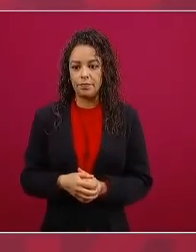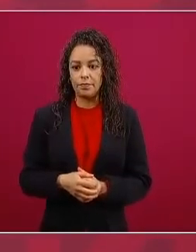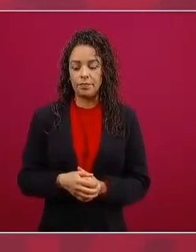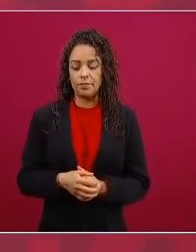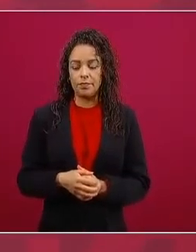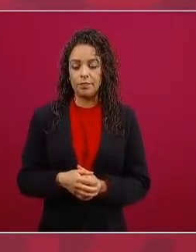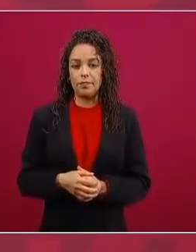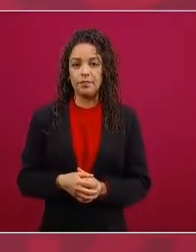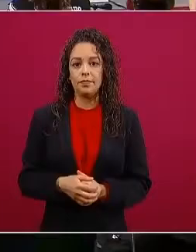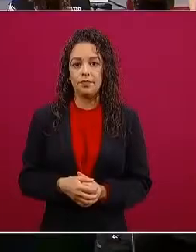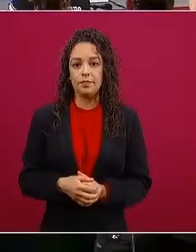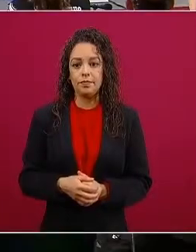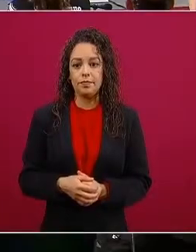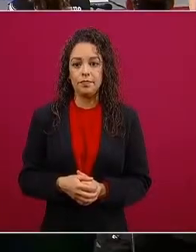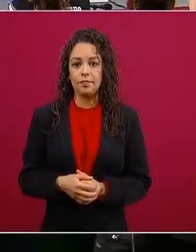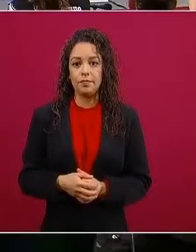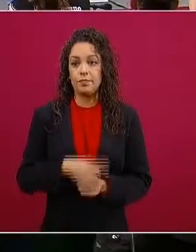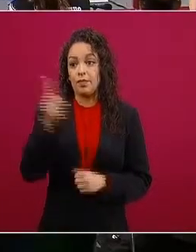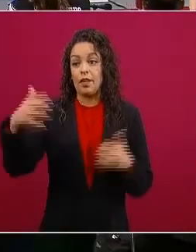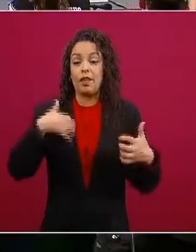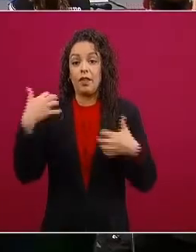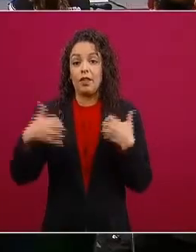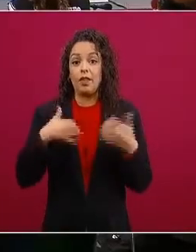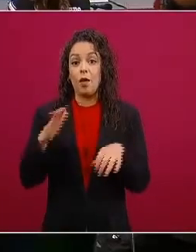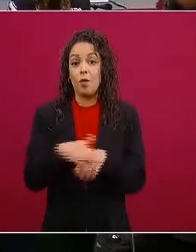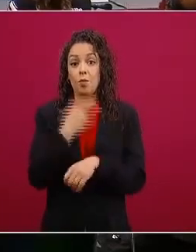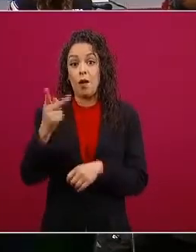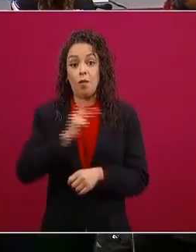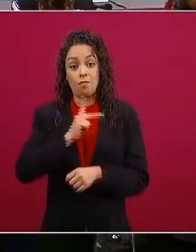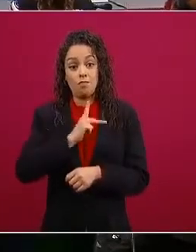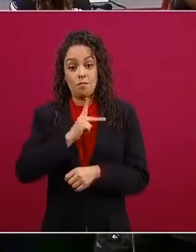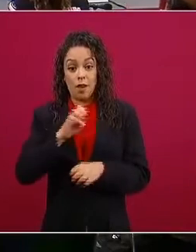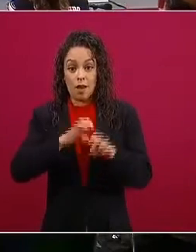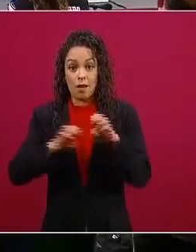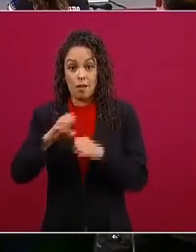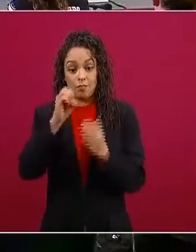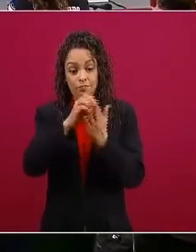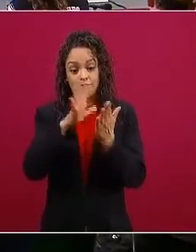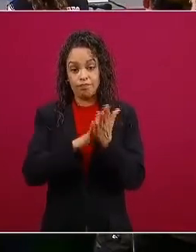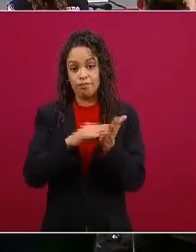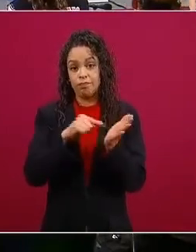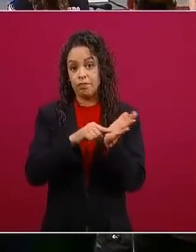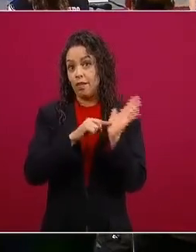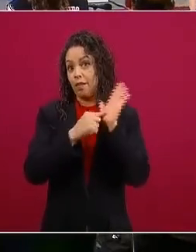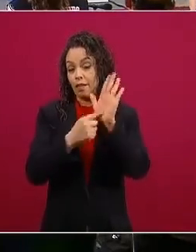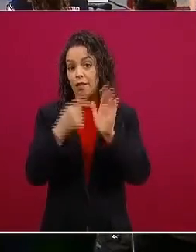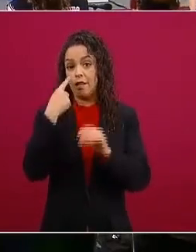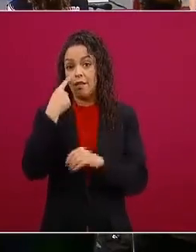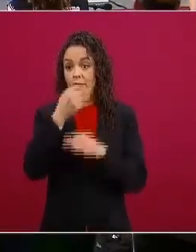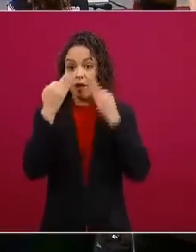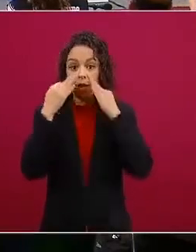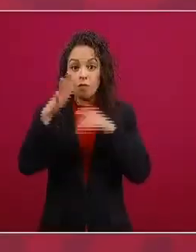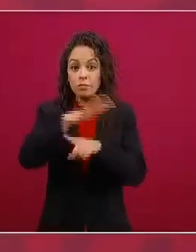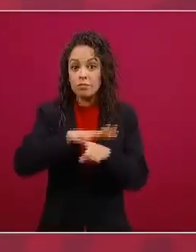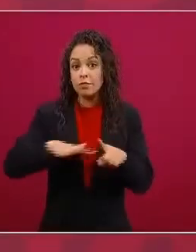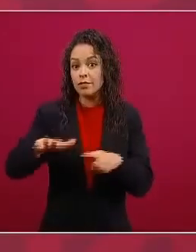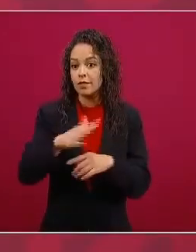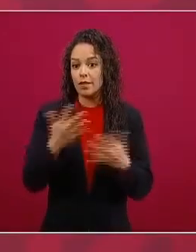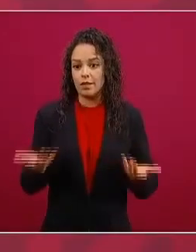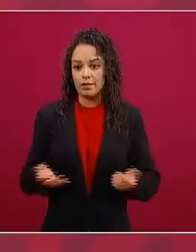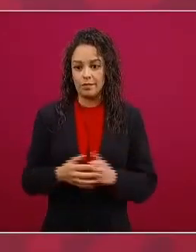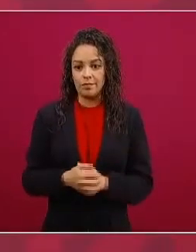pusieron a mí ahí este ahora sí que doble